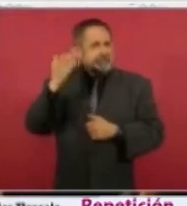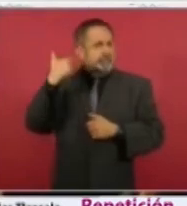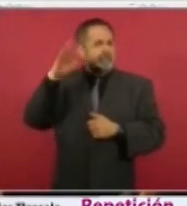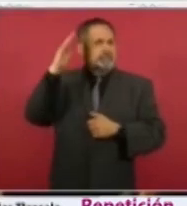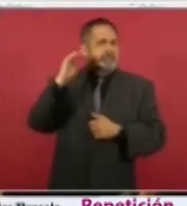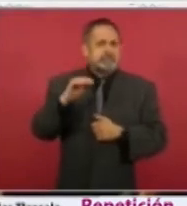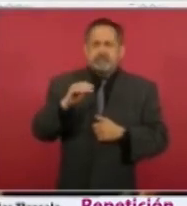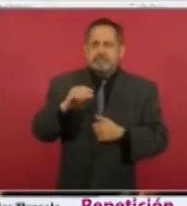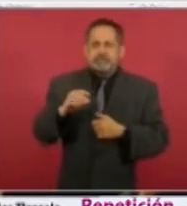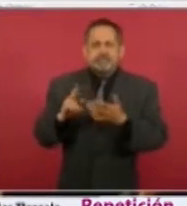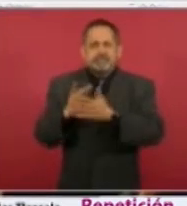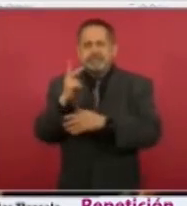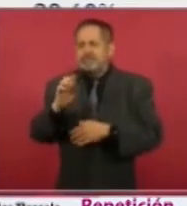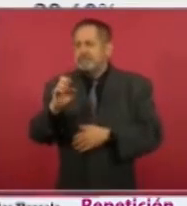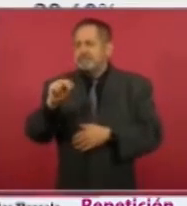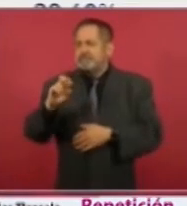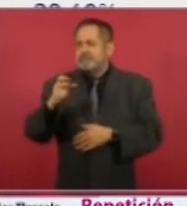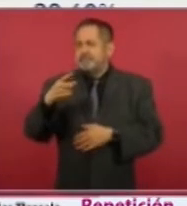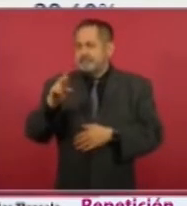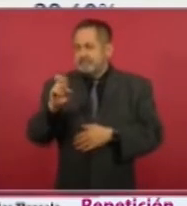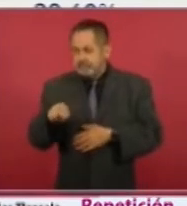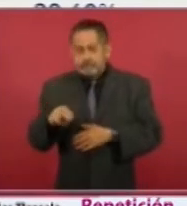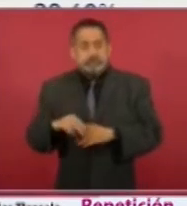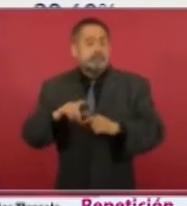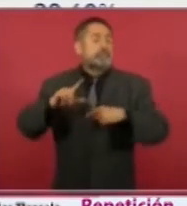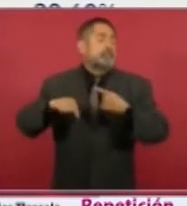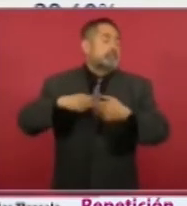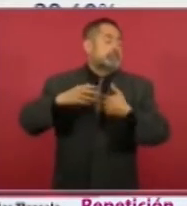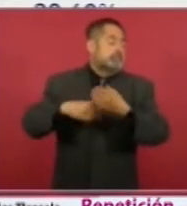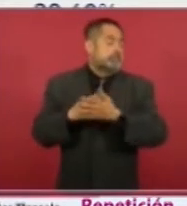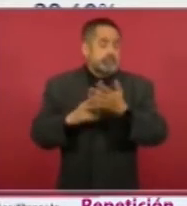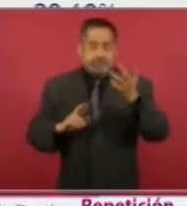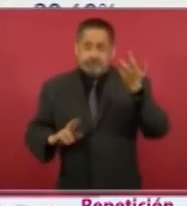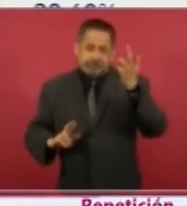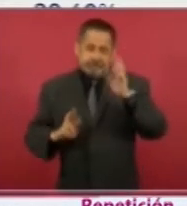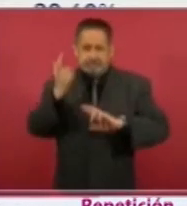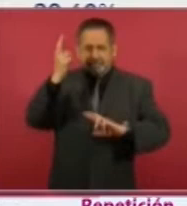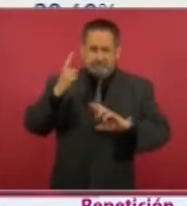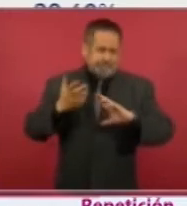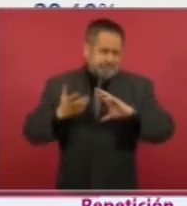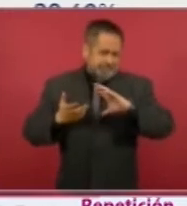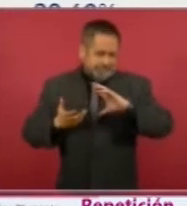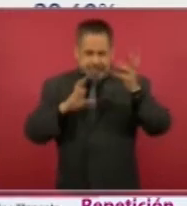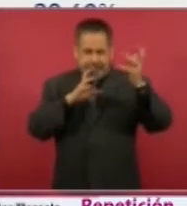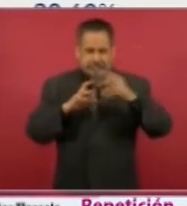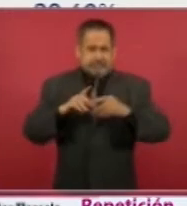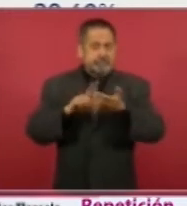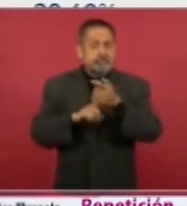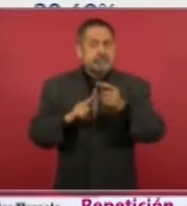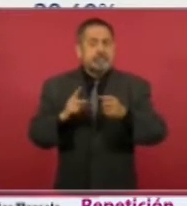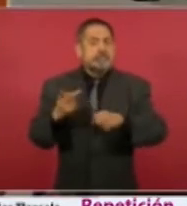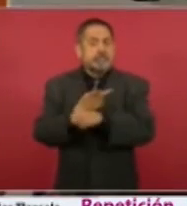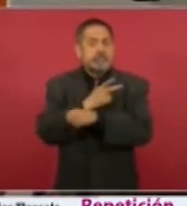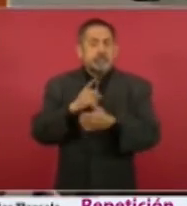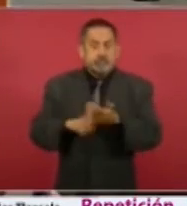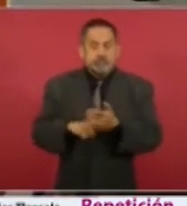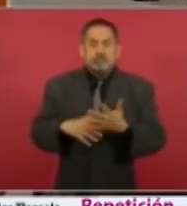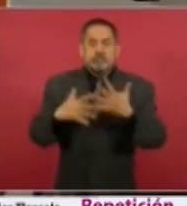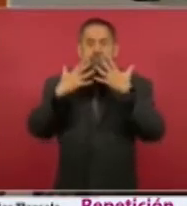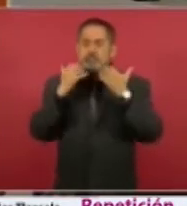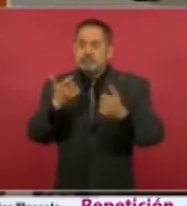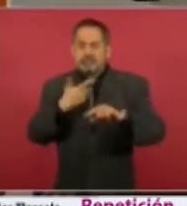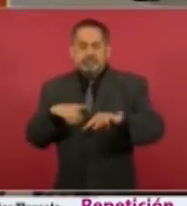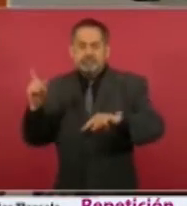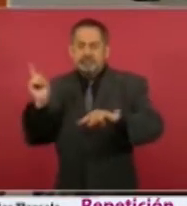Y en su conferencia de prensa de este lunes, el presidente Andrés Manuel López Obrador dio a conocer que Tlaxcala fue uno de los estados con mayor